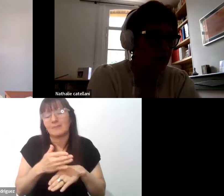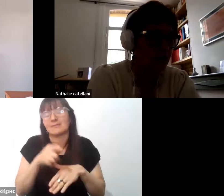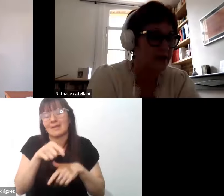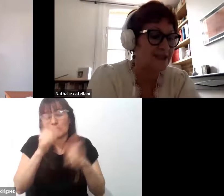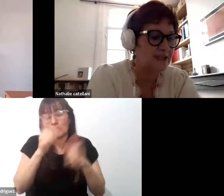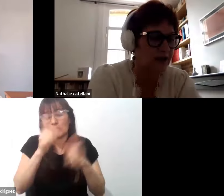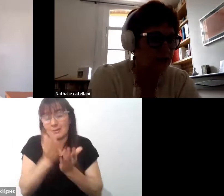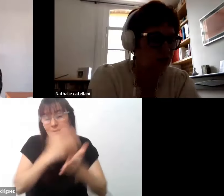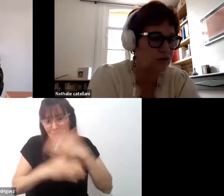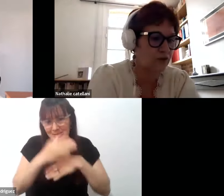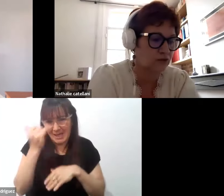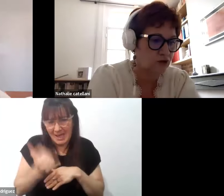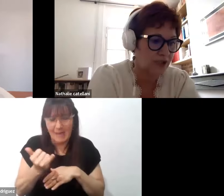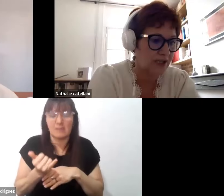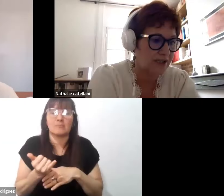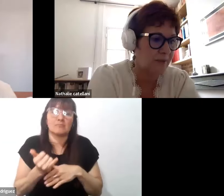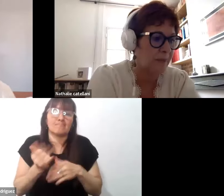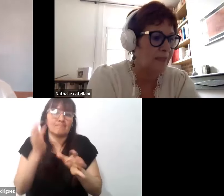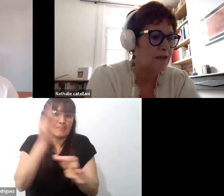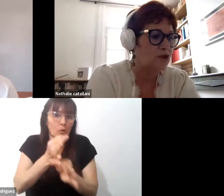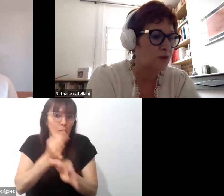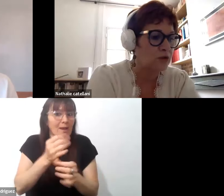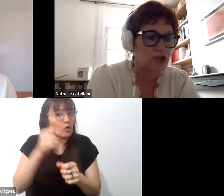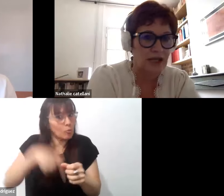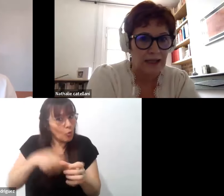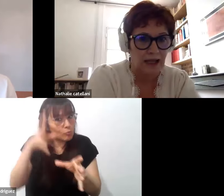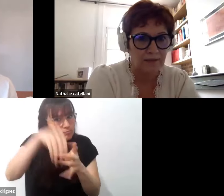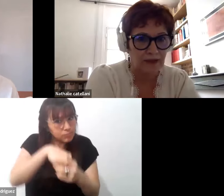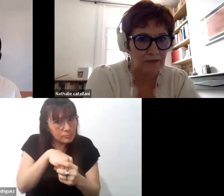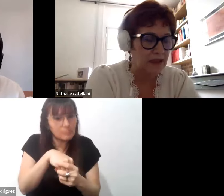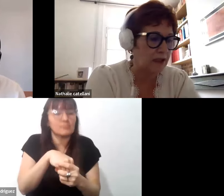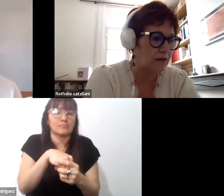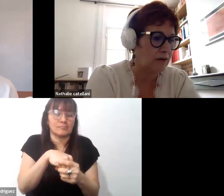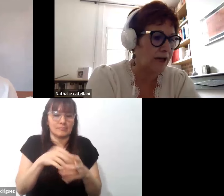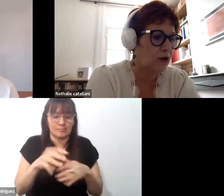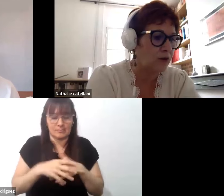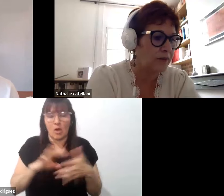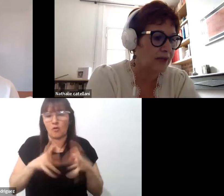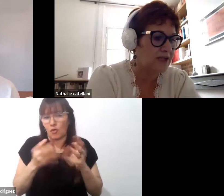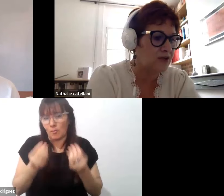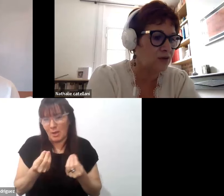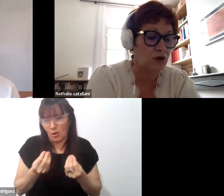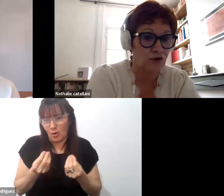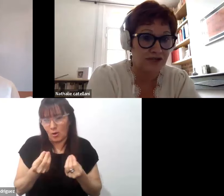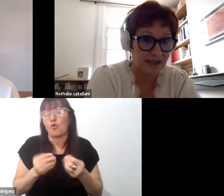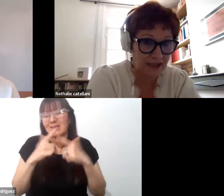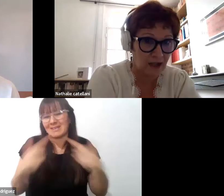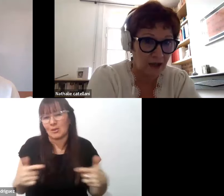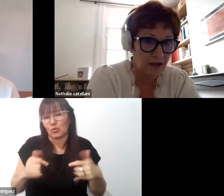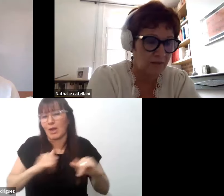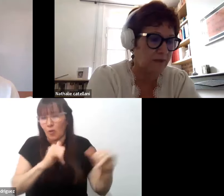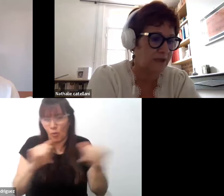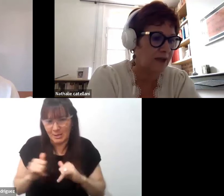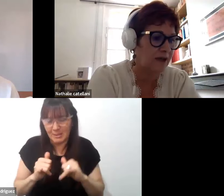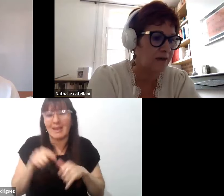escuelas comunes, apoyándonos en la literatura juvenil. Este proyecto permitió la